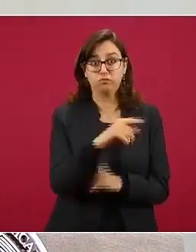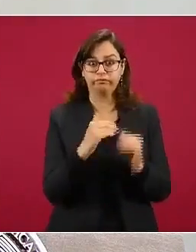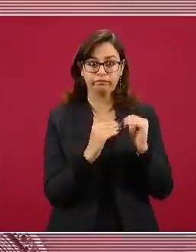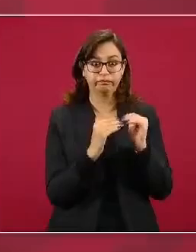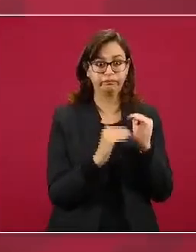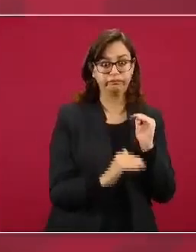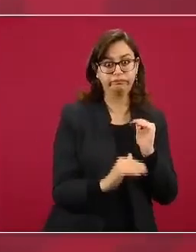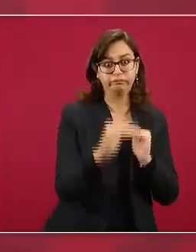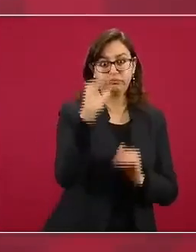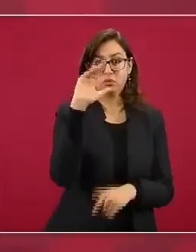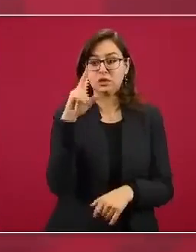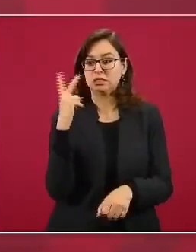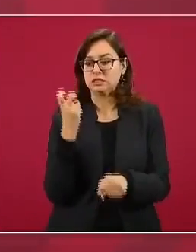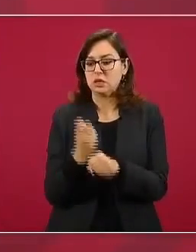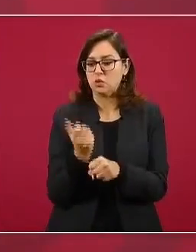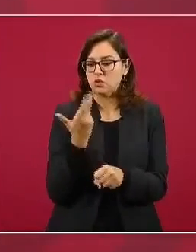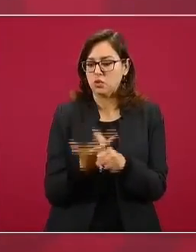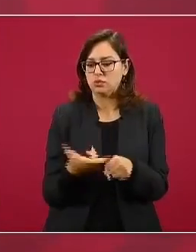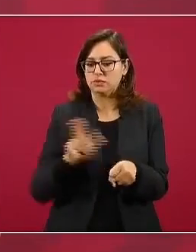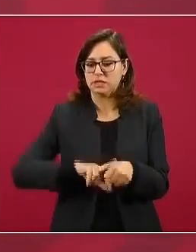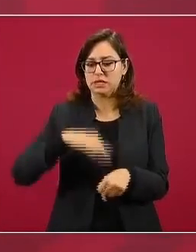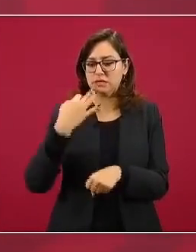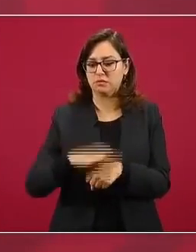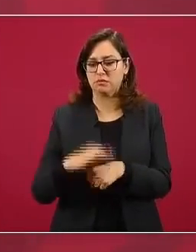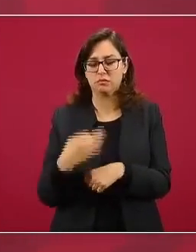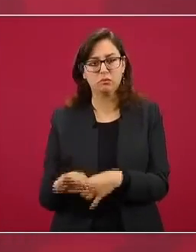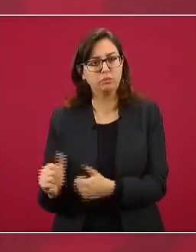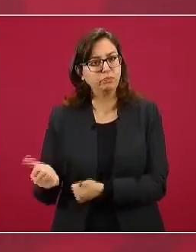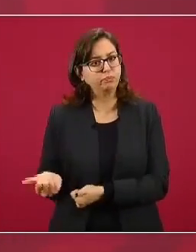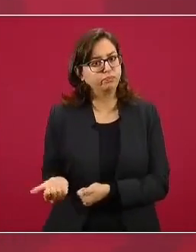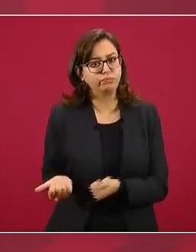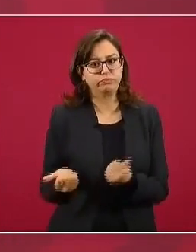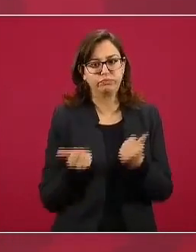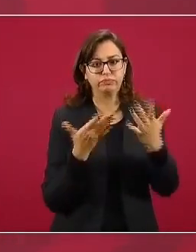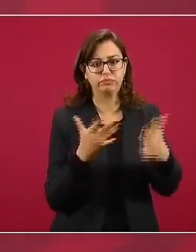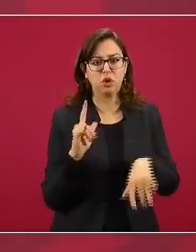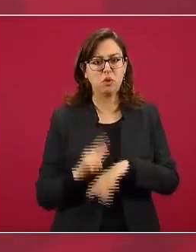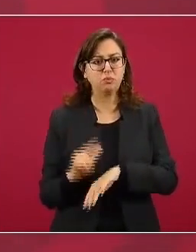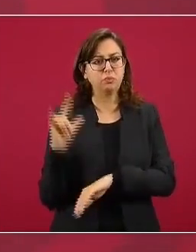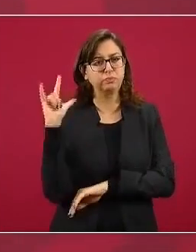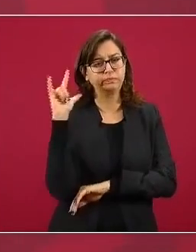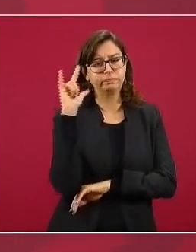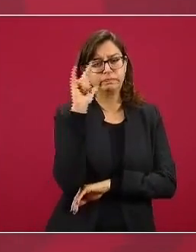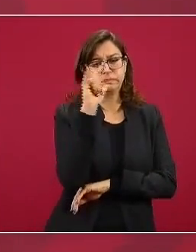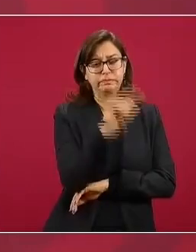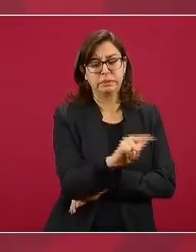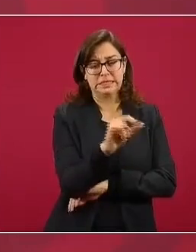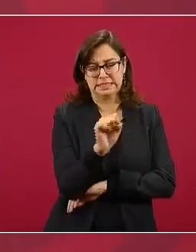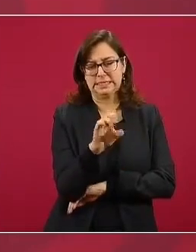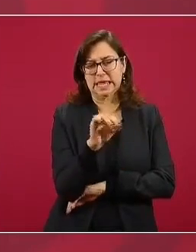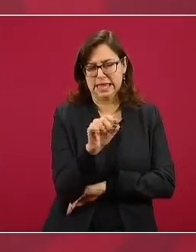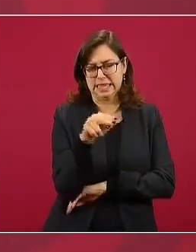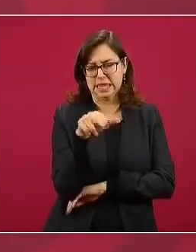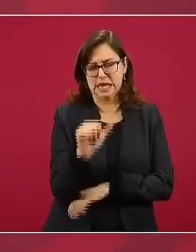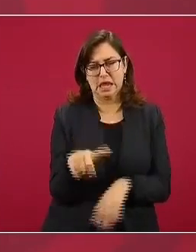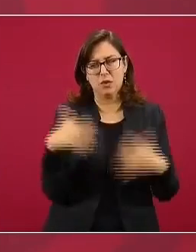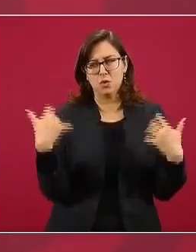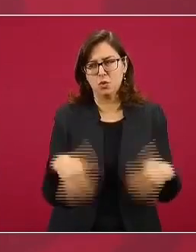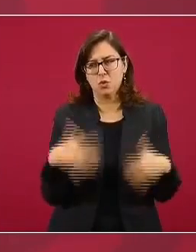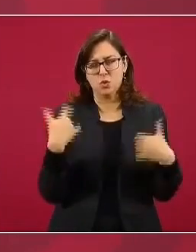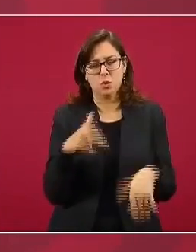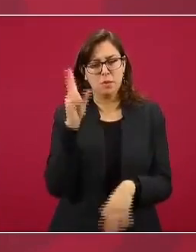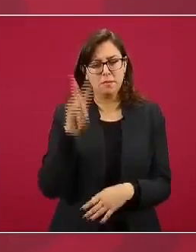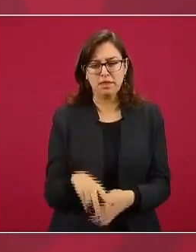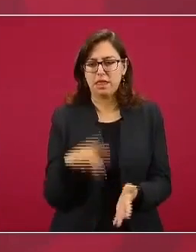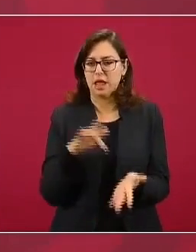el sábado por la mañana. Fue transportado en una aeronave de la Secretaría de la Defensa Nacional, a quien siempre le agradecemos